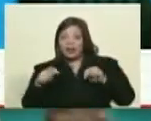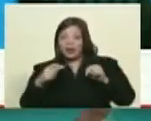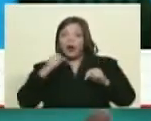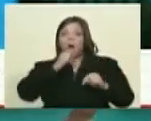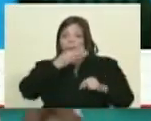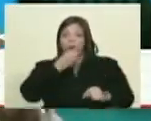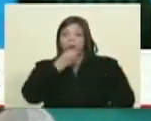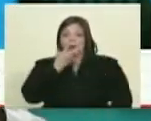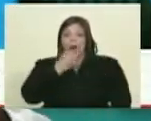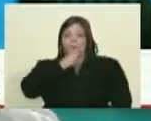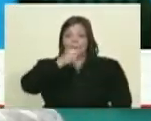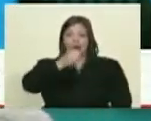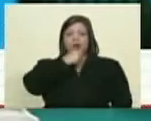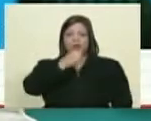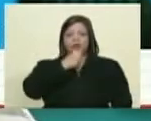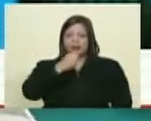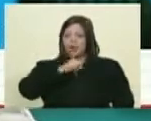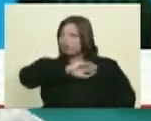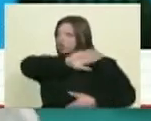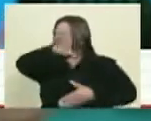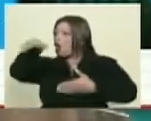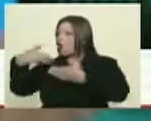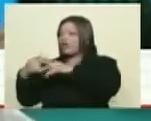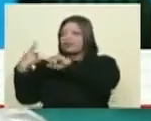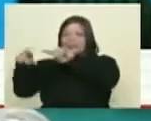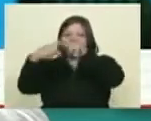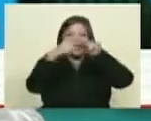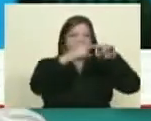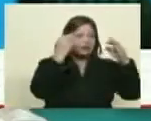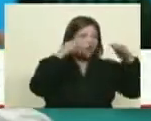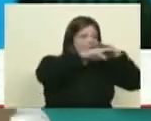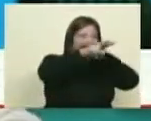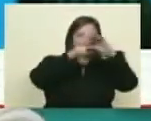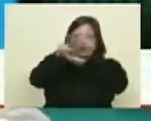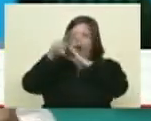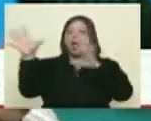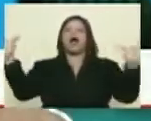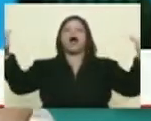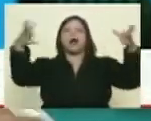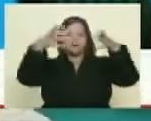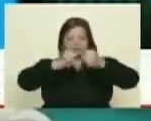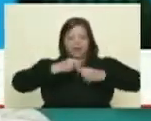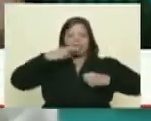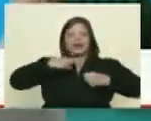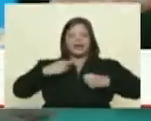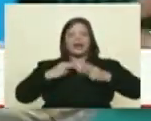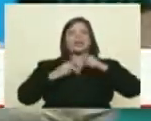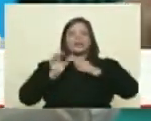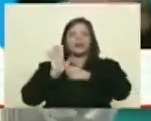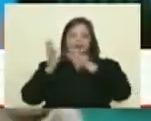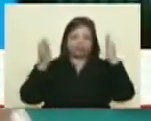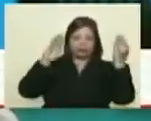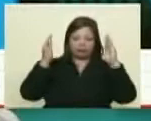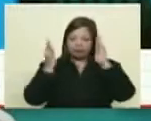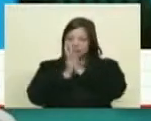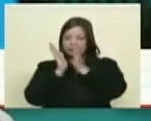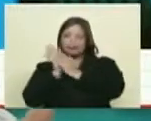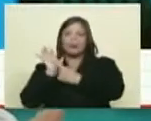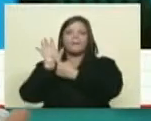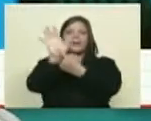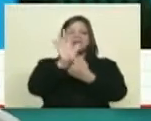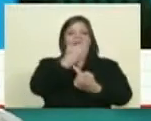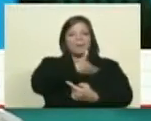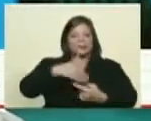periodista debería tomar todas las distintas visiones y enfoques sobre la realidad para poder contrastarla y para poder también presentarse al